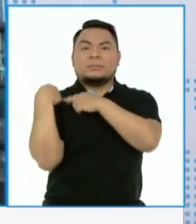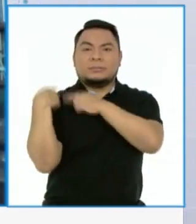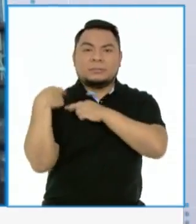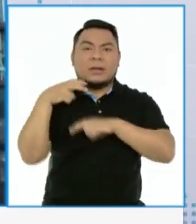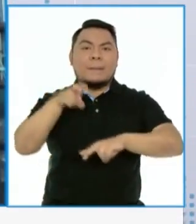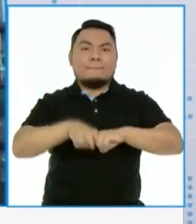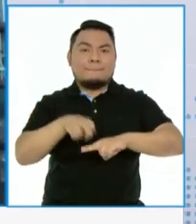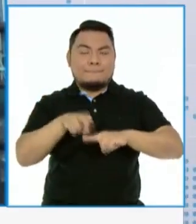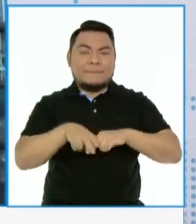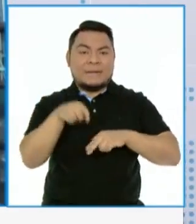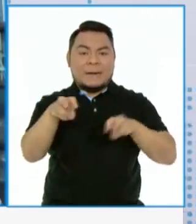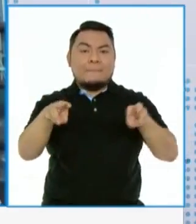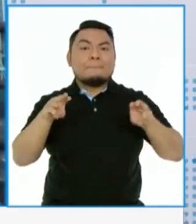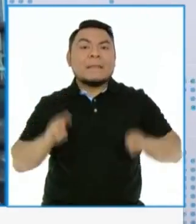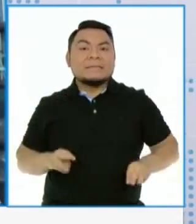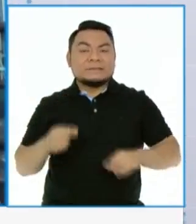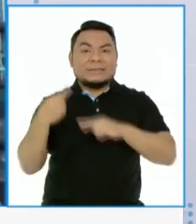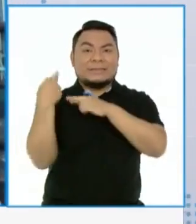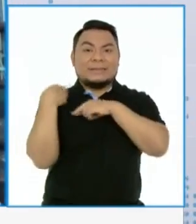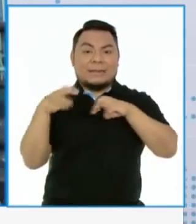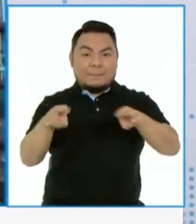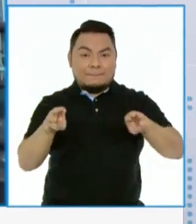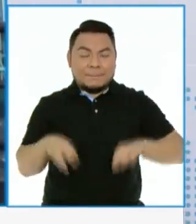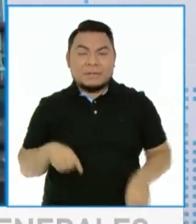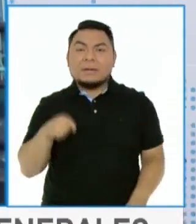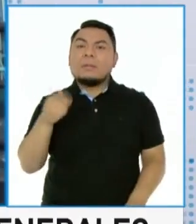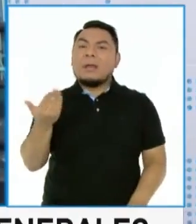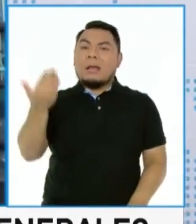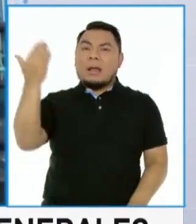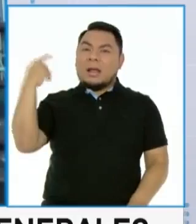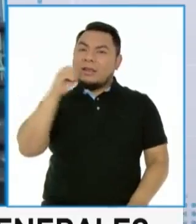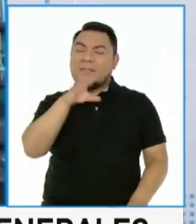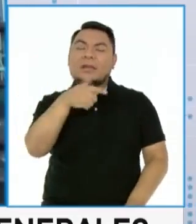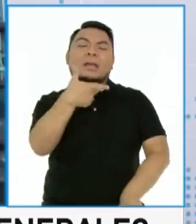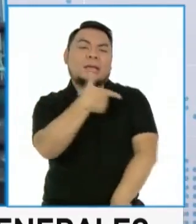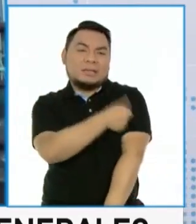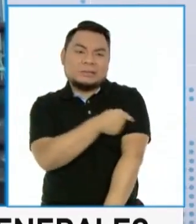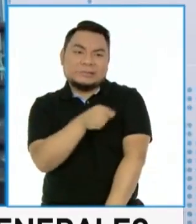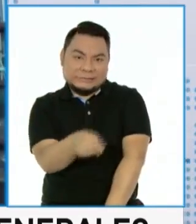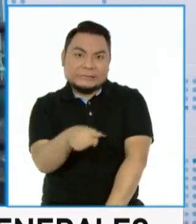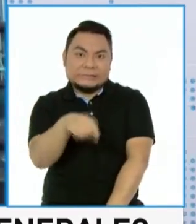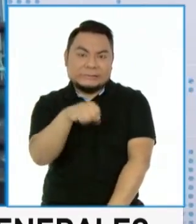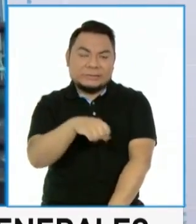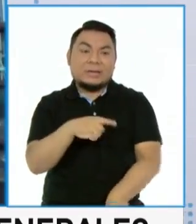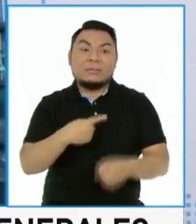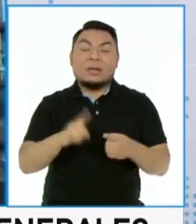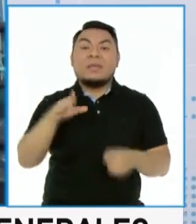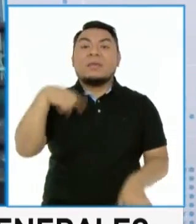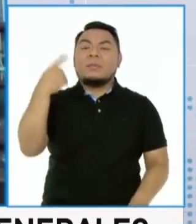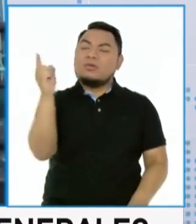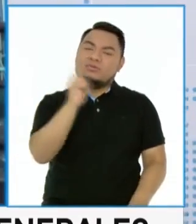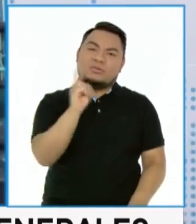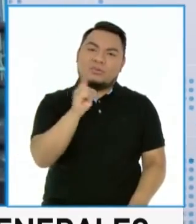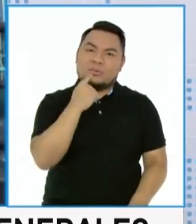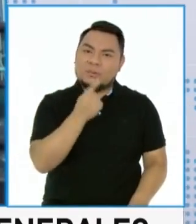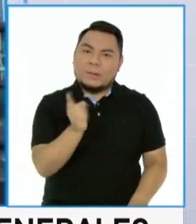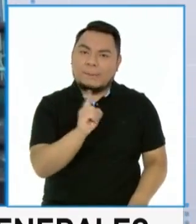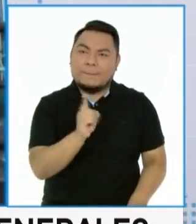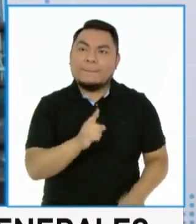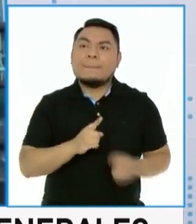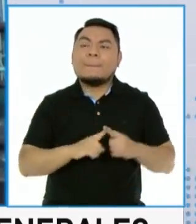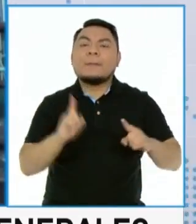porque como sabemos, se dijo en primera instancia que iban a ser vacunados, luego que ya no, pero al día siguiente de los comicios va a estar